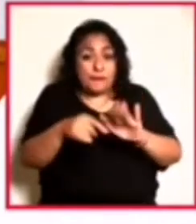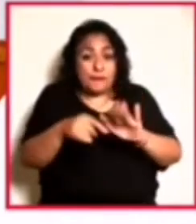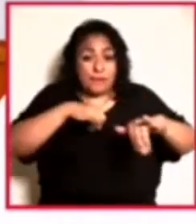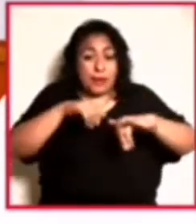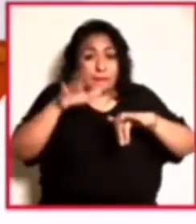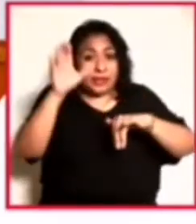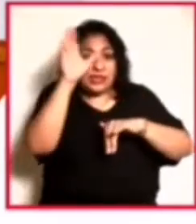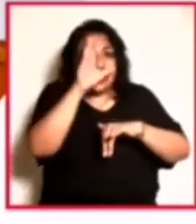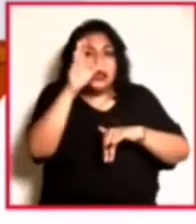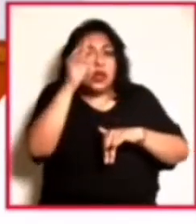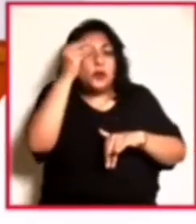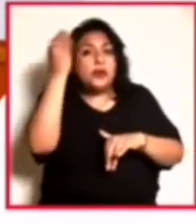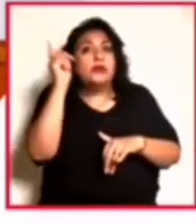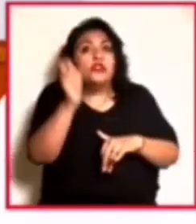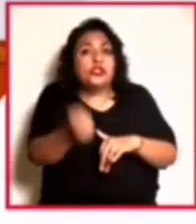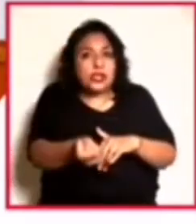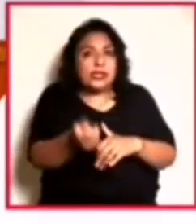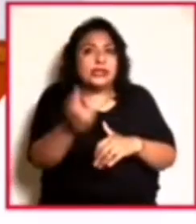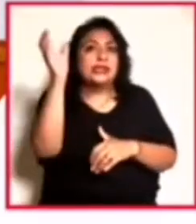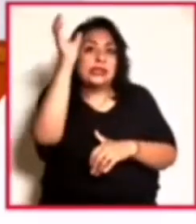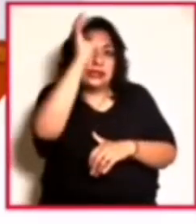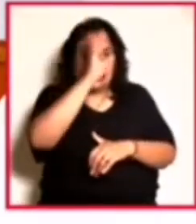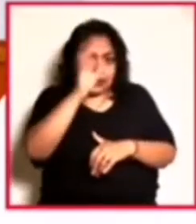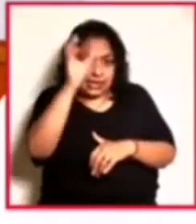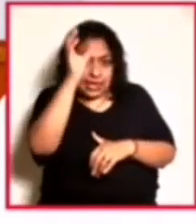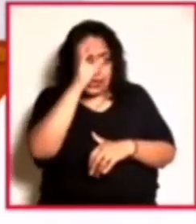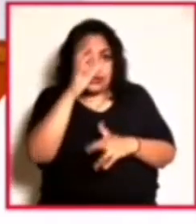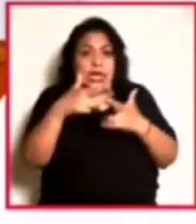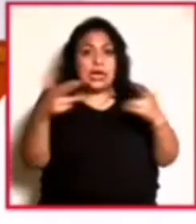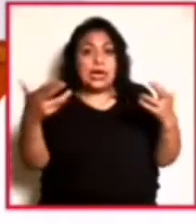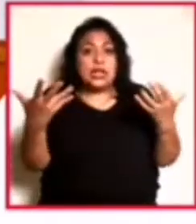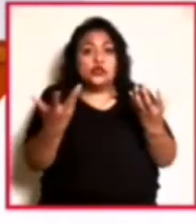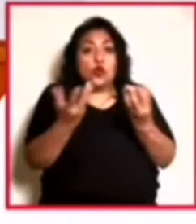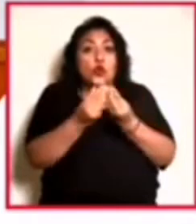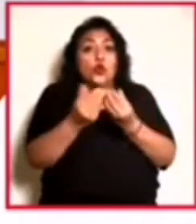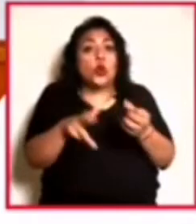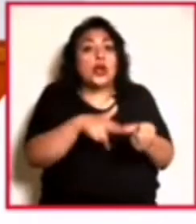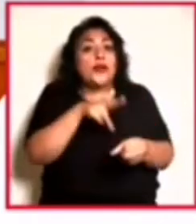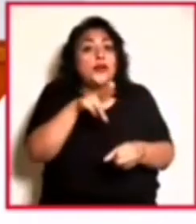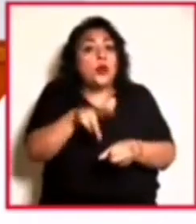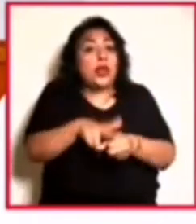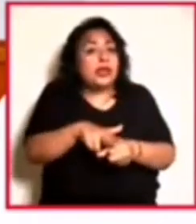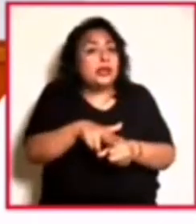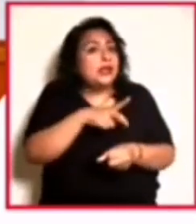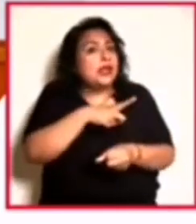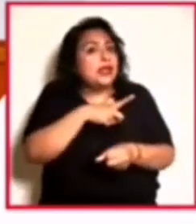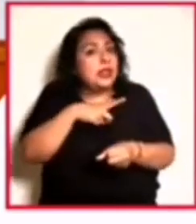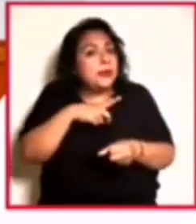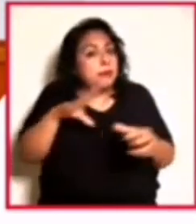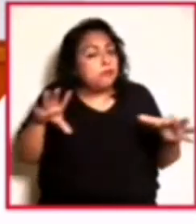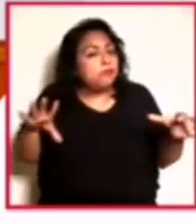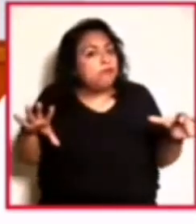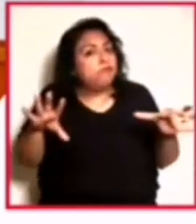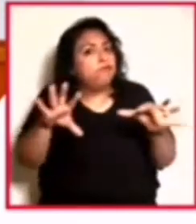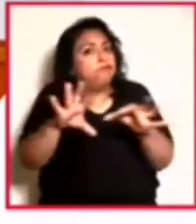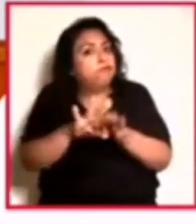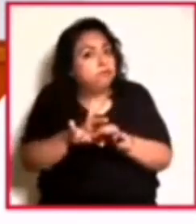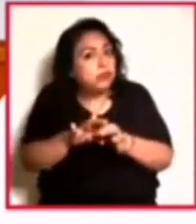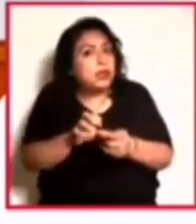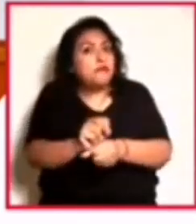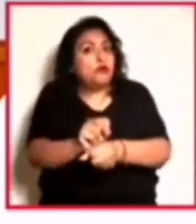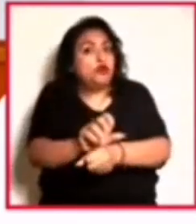ciencia fue que la ciencia y la relación con la naturaleza tenía que ser una relación de emociones.